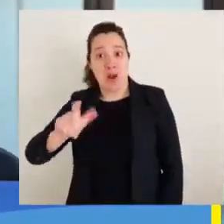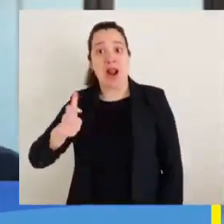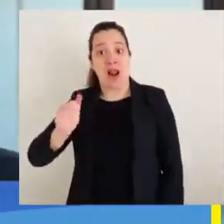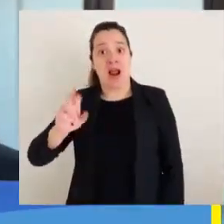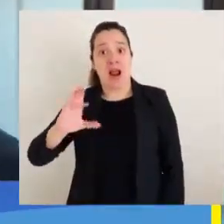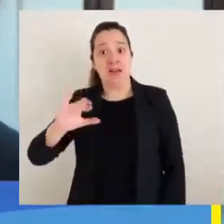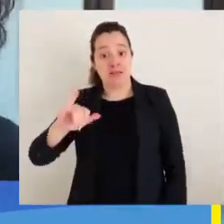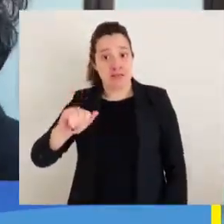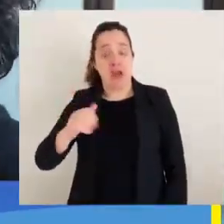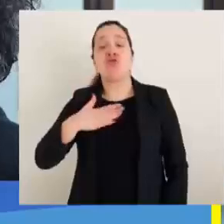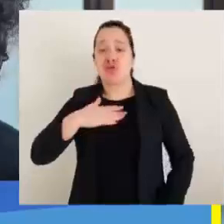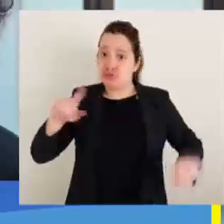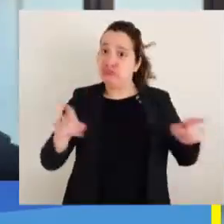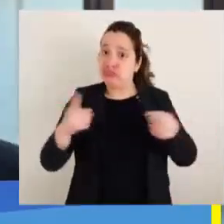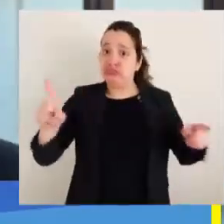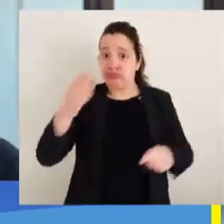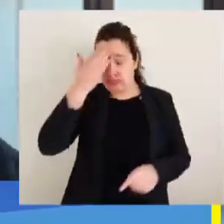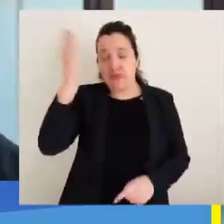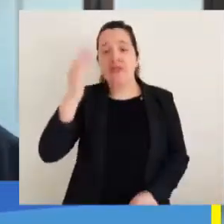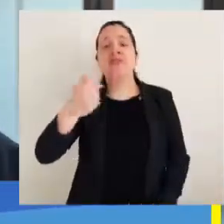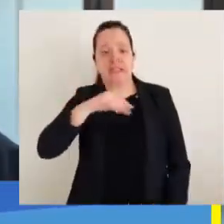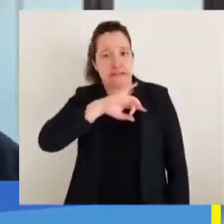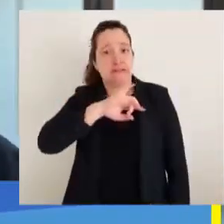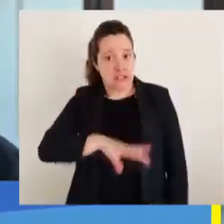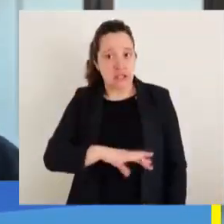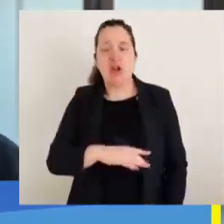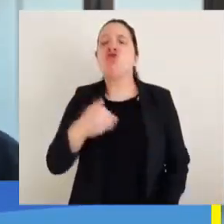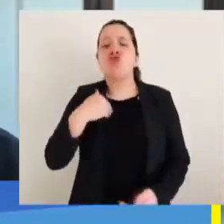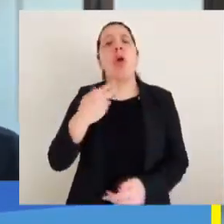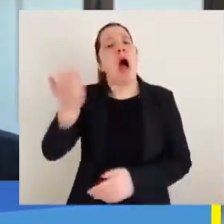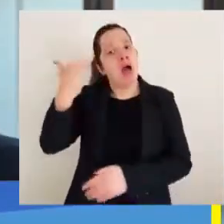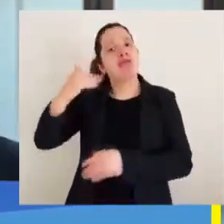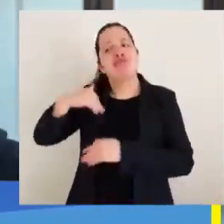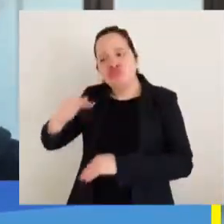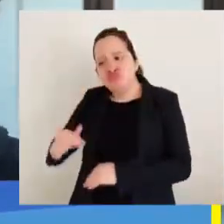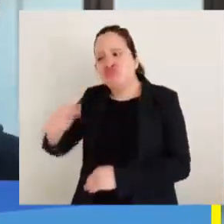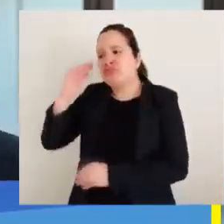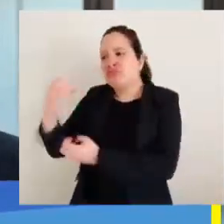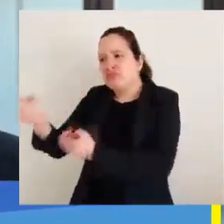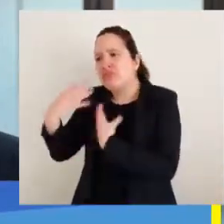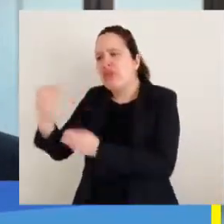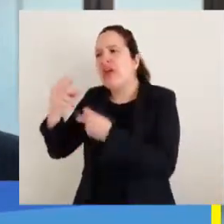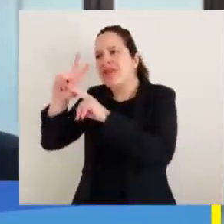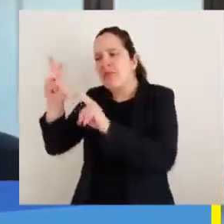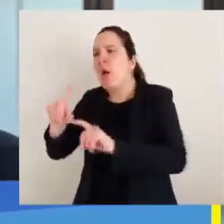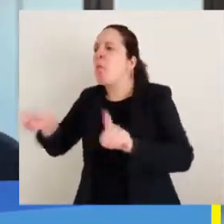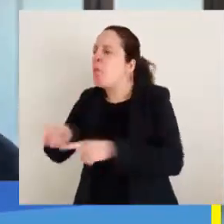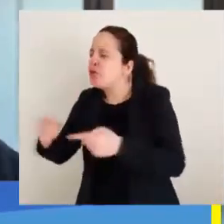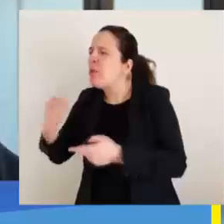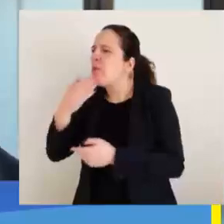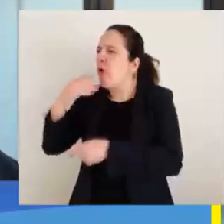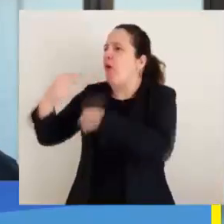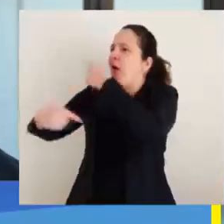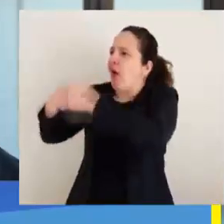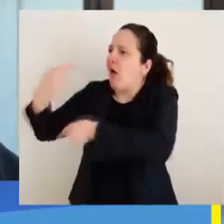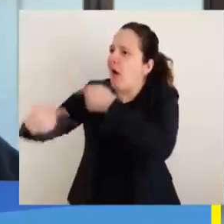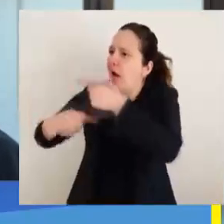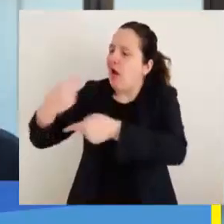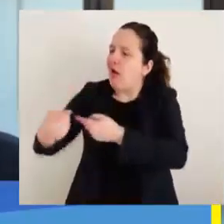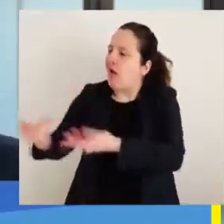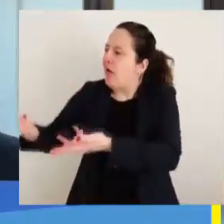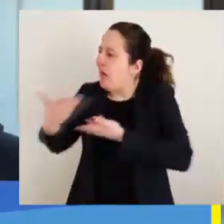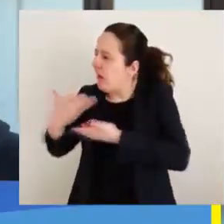Me formé también en los barrios chilenos donde la música es parte de la tradición oral, parte de la sabiduría de nuestros pueblos.